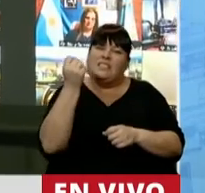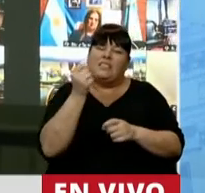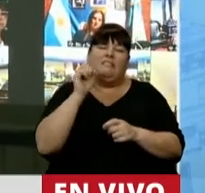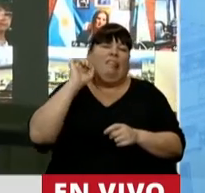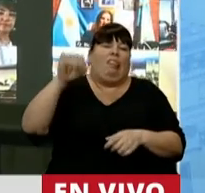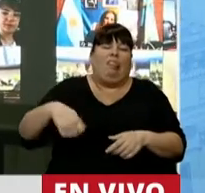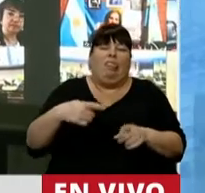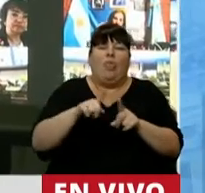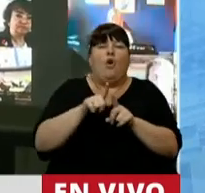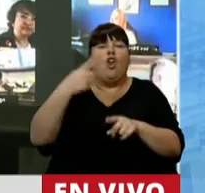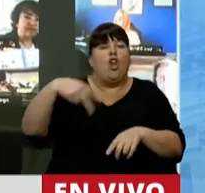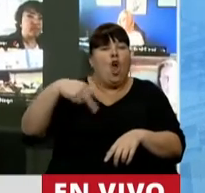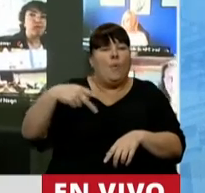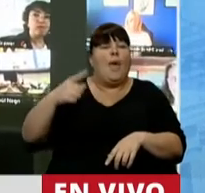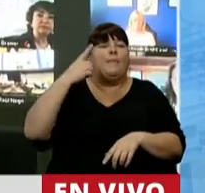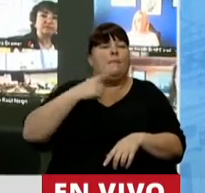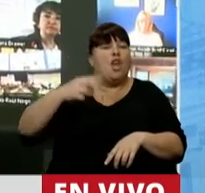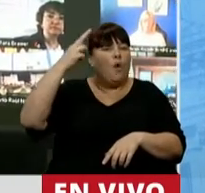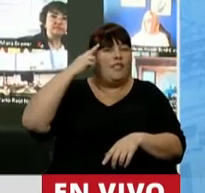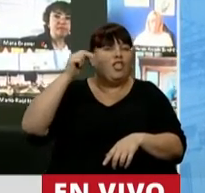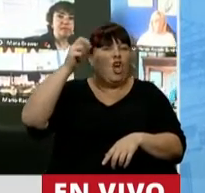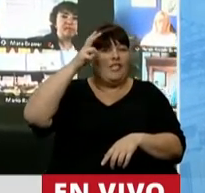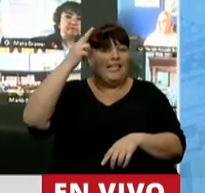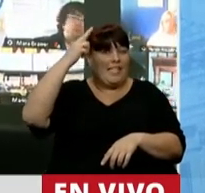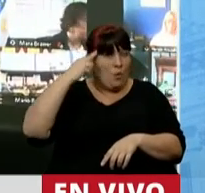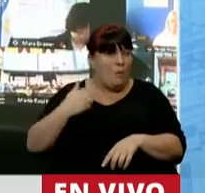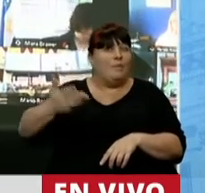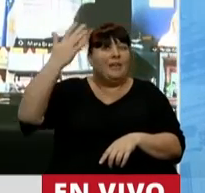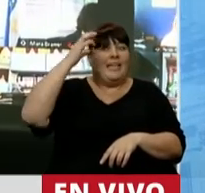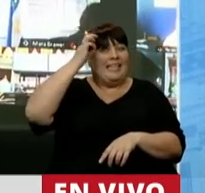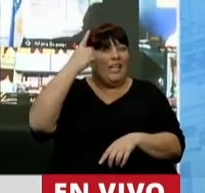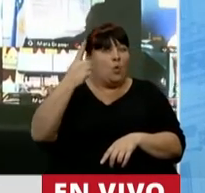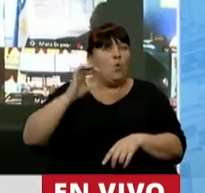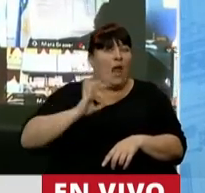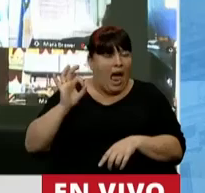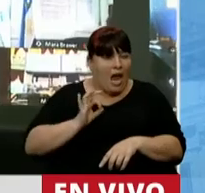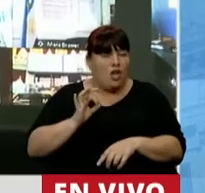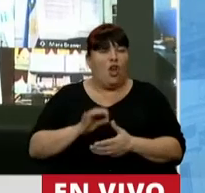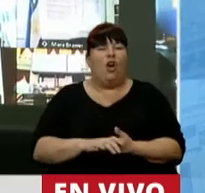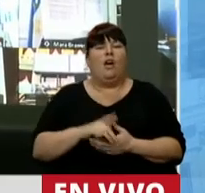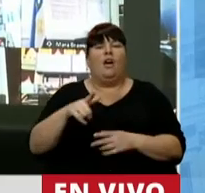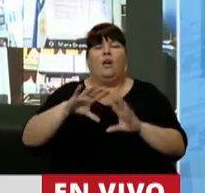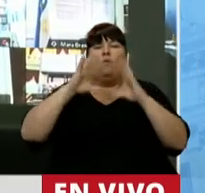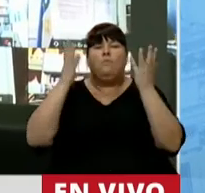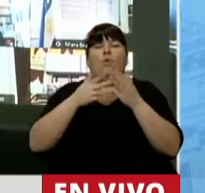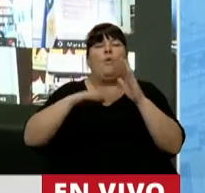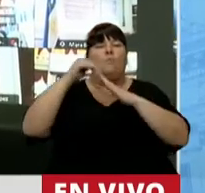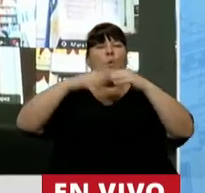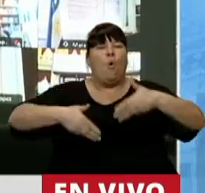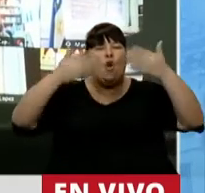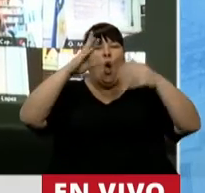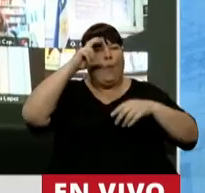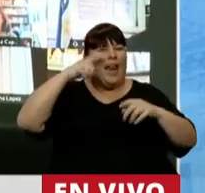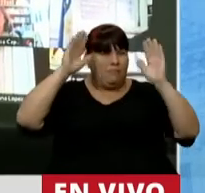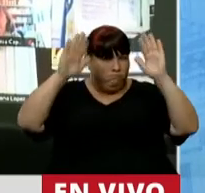en ignorar que en noviembre de 1989, hace 31 años, se cayó con estrépito mundial el muro de Berlín.